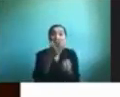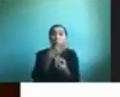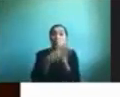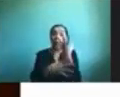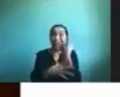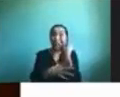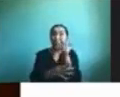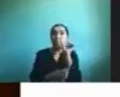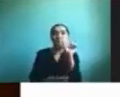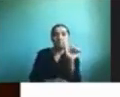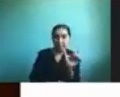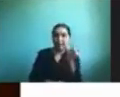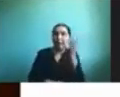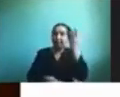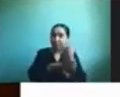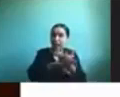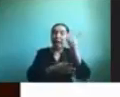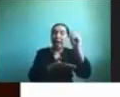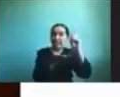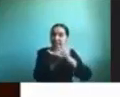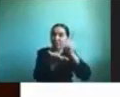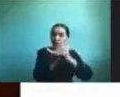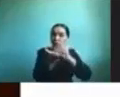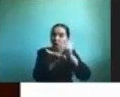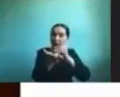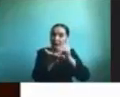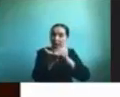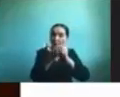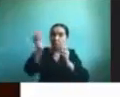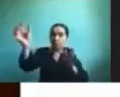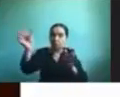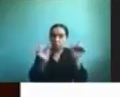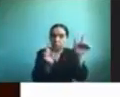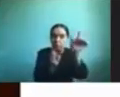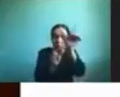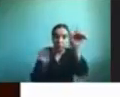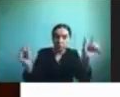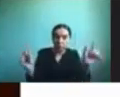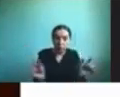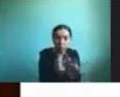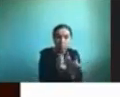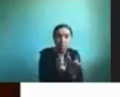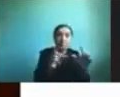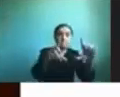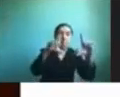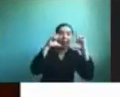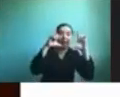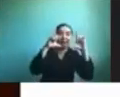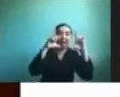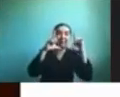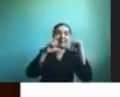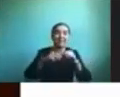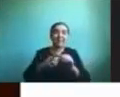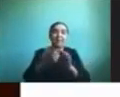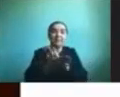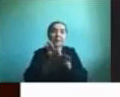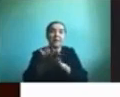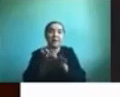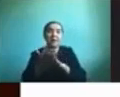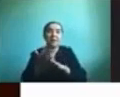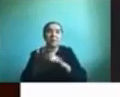encuentra dentro del diccionario de la mesita va a aparecer la imagen entonces aquí de monociclo sacamos mono